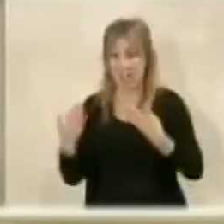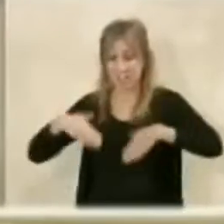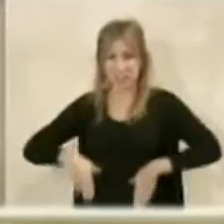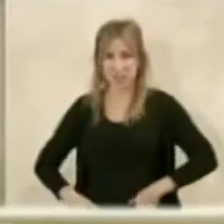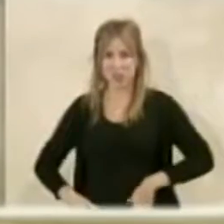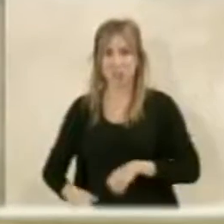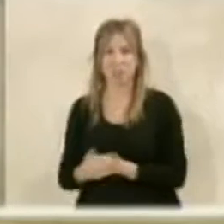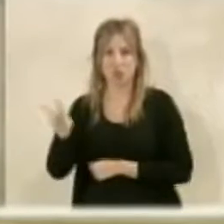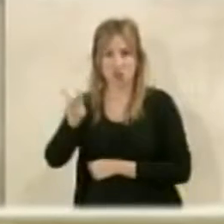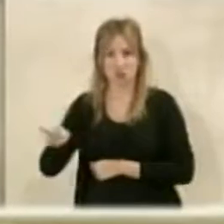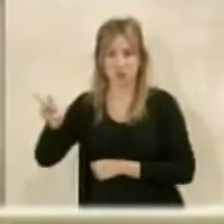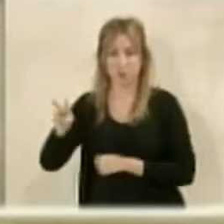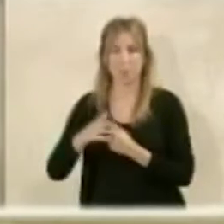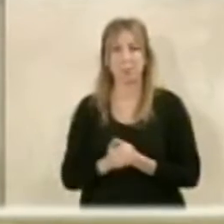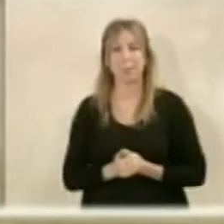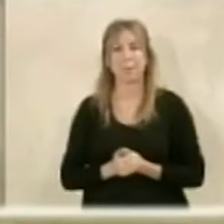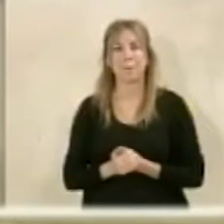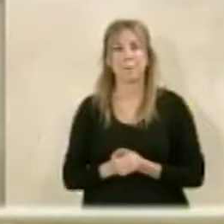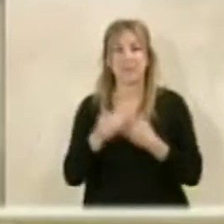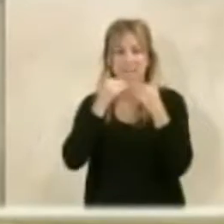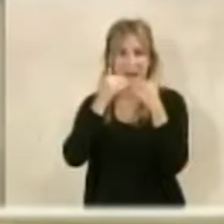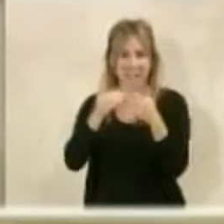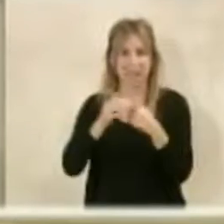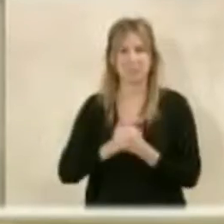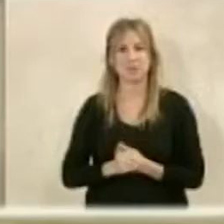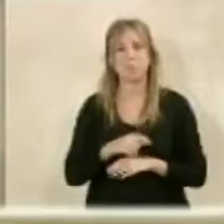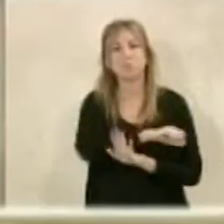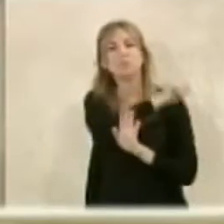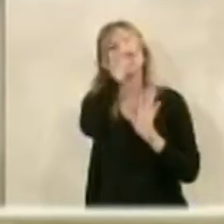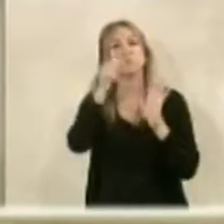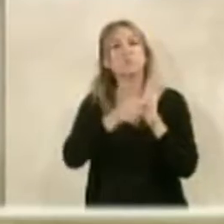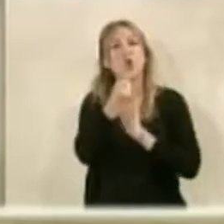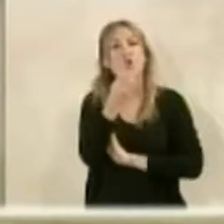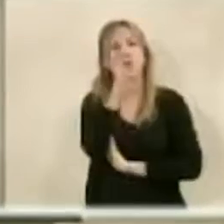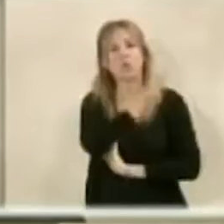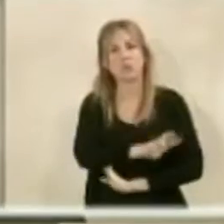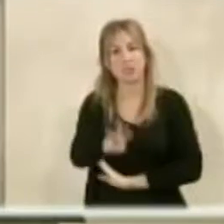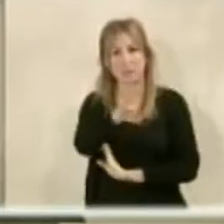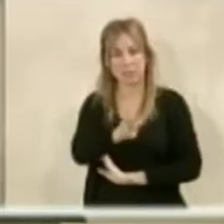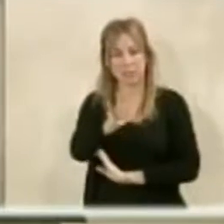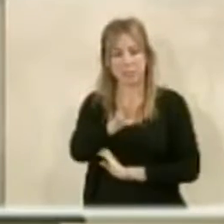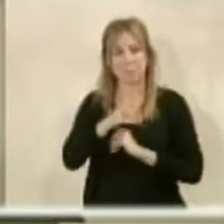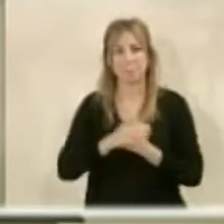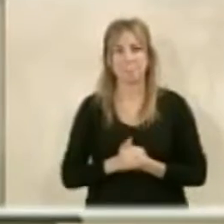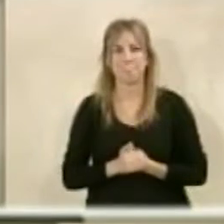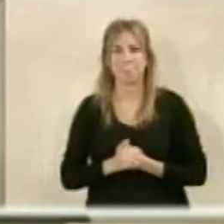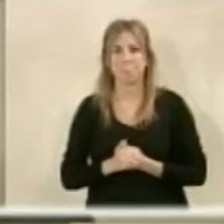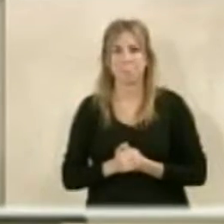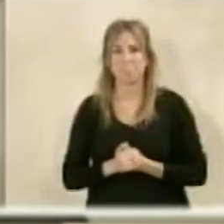Atenciones. Atenciones, 2. Muchas gracias. Pasamos al punto tercero del orden del día.